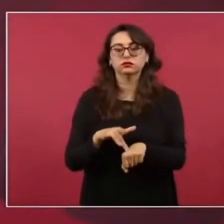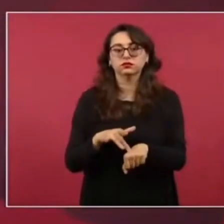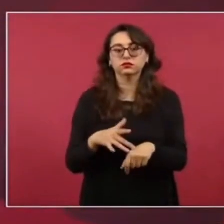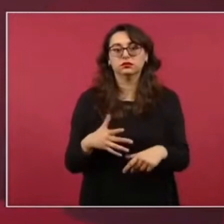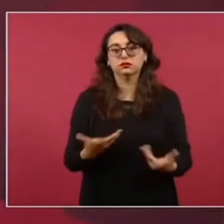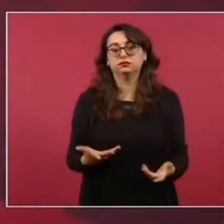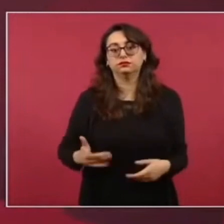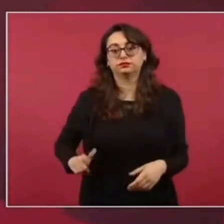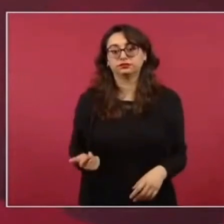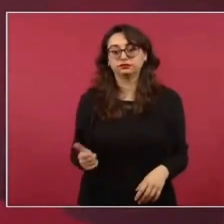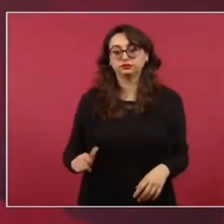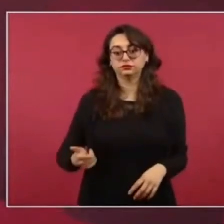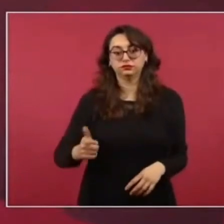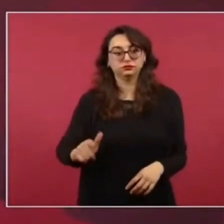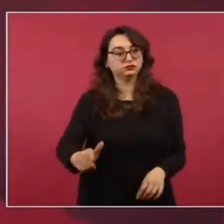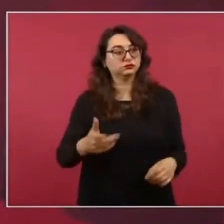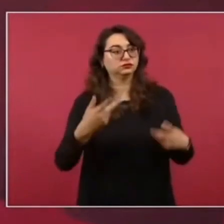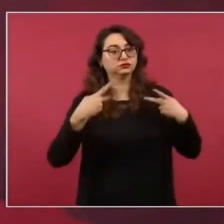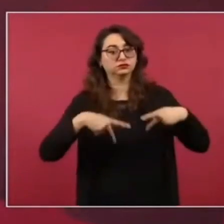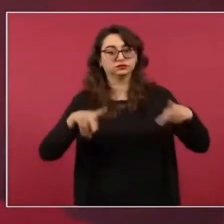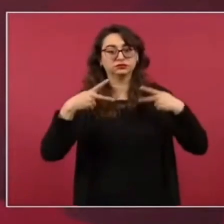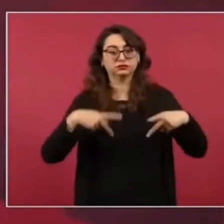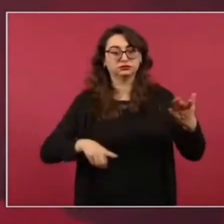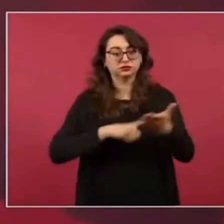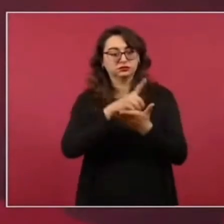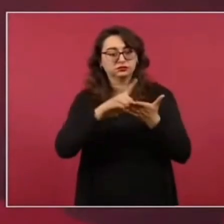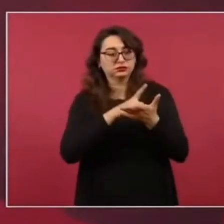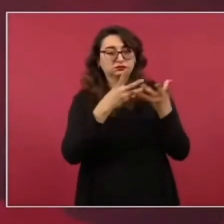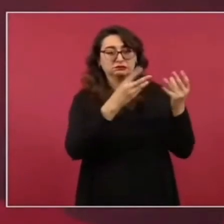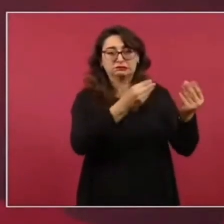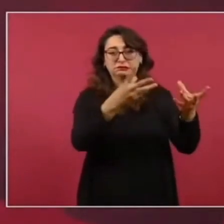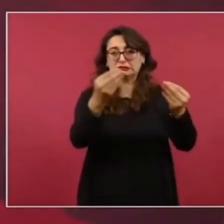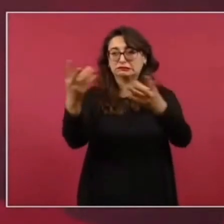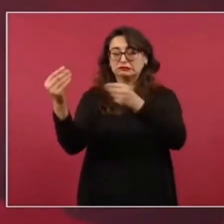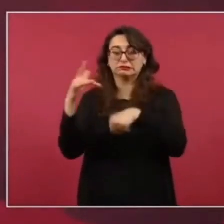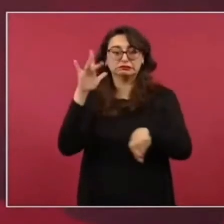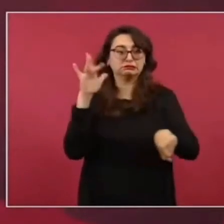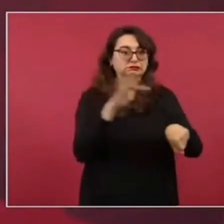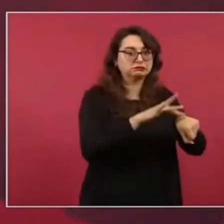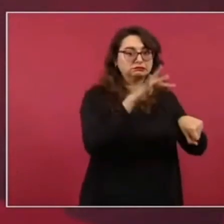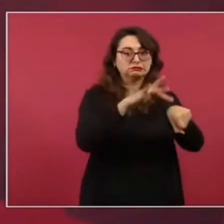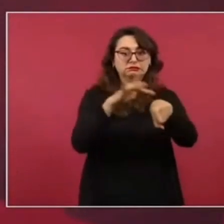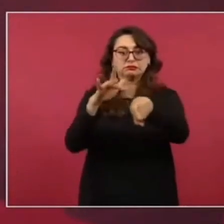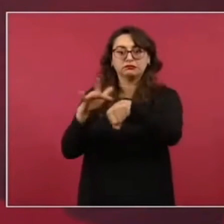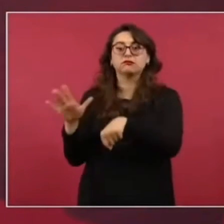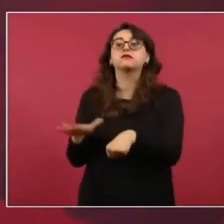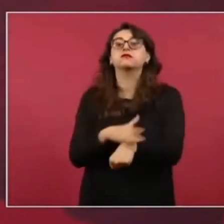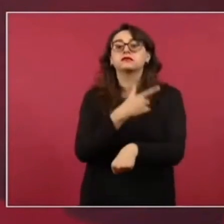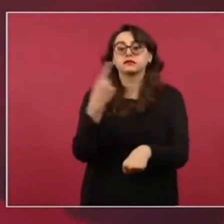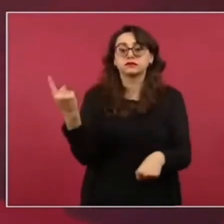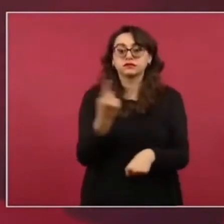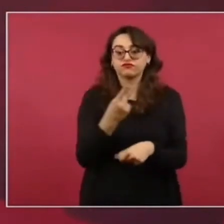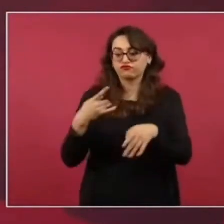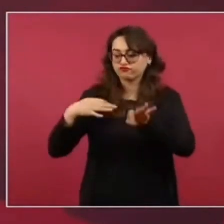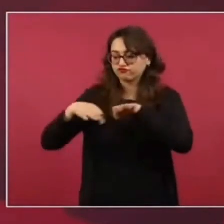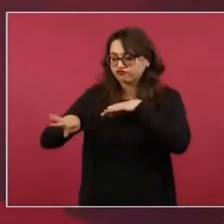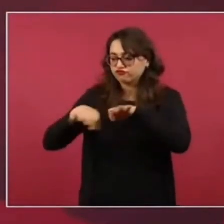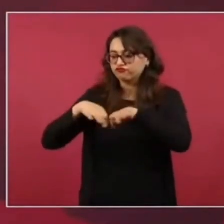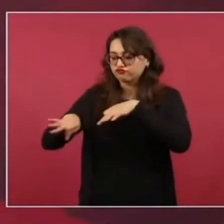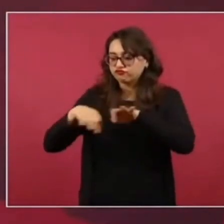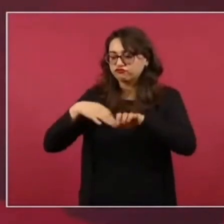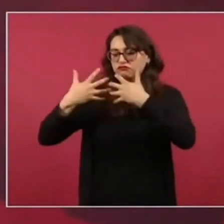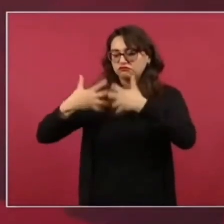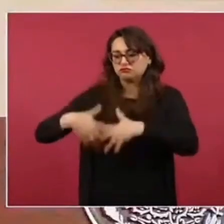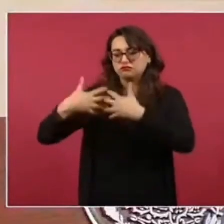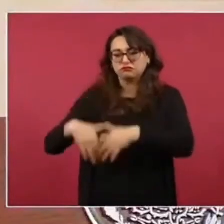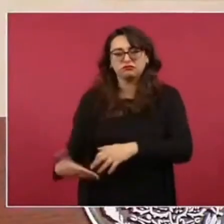para aguantar la fatiga, también por los bajos